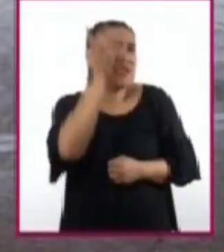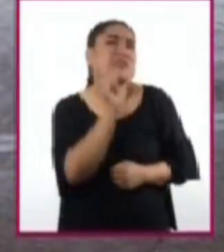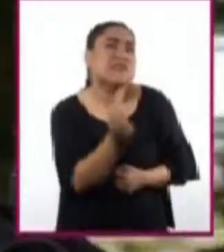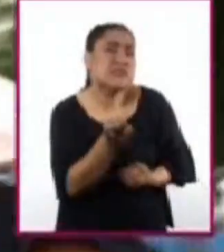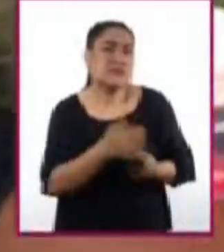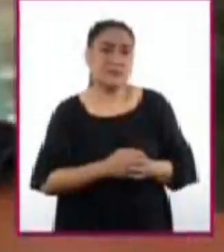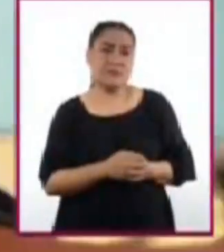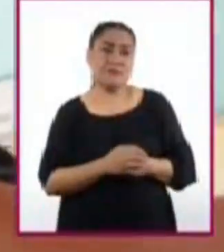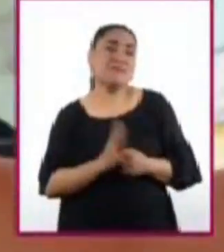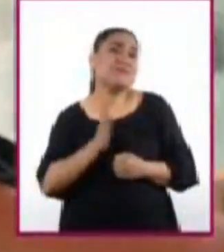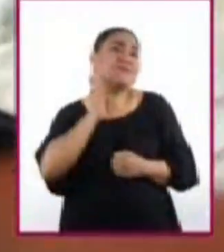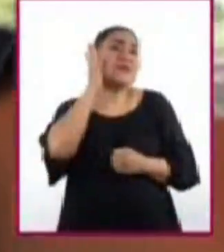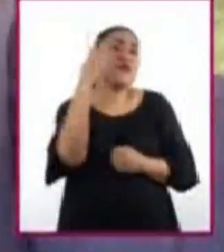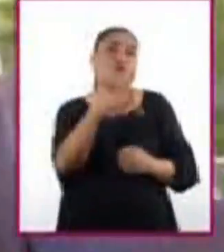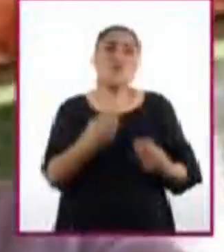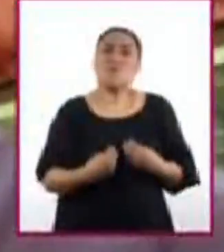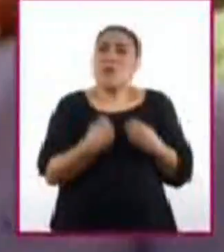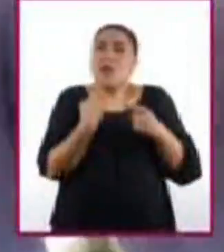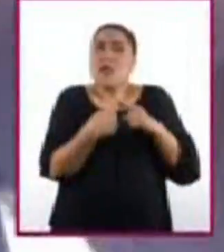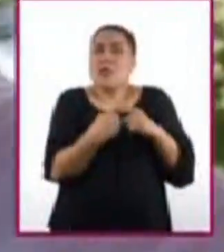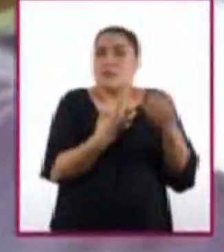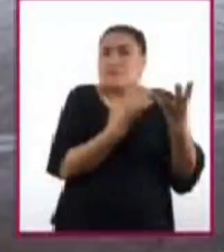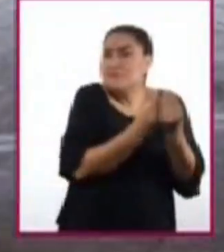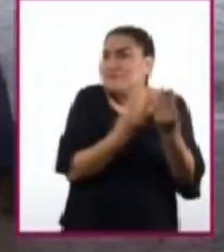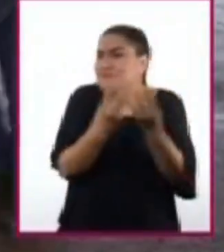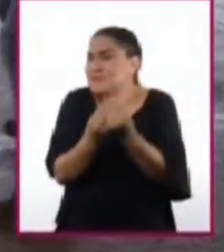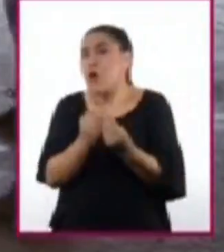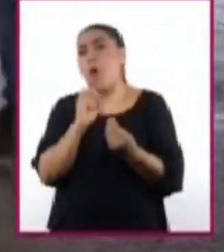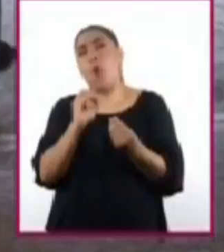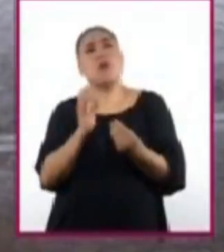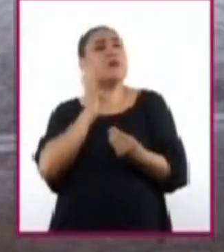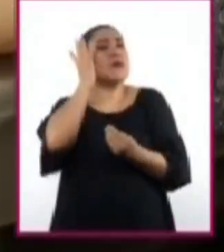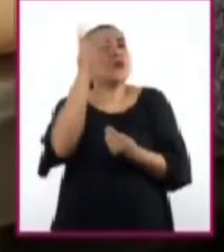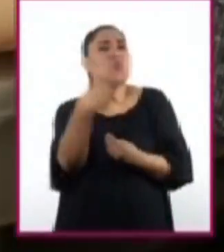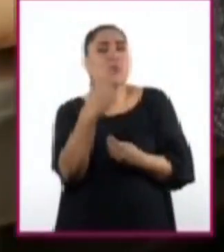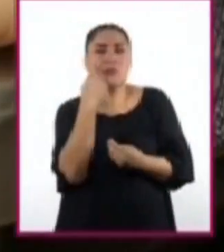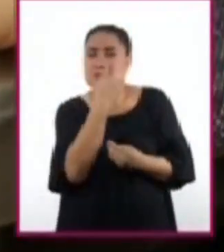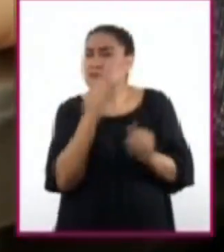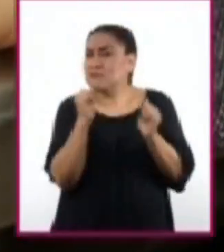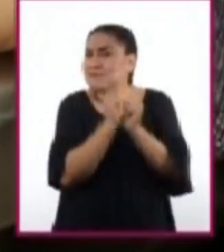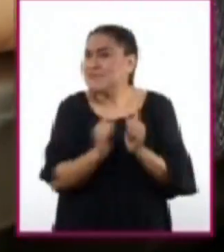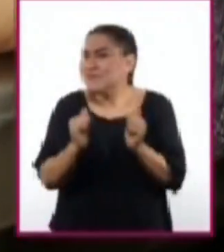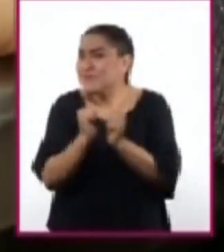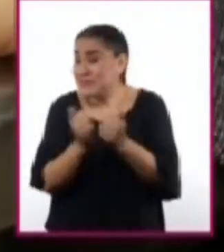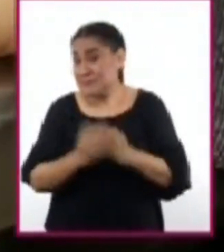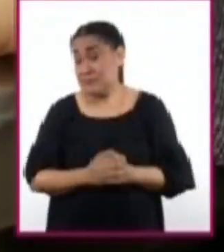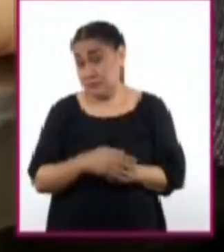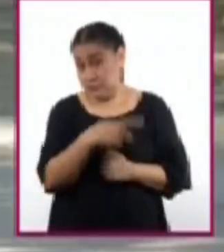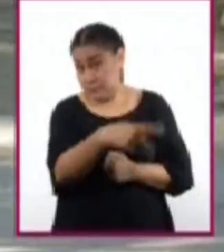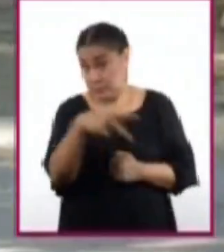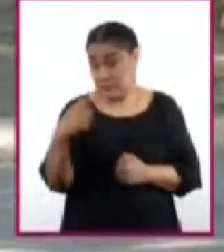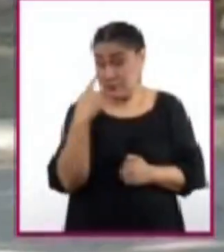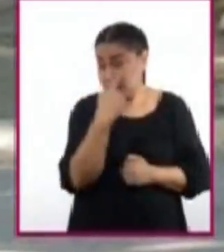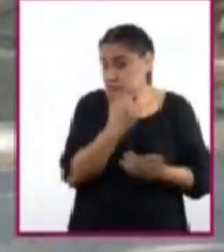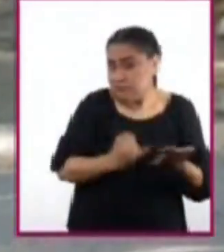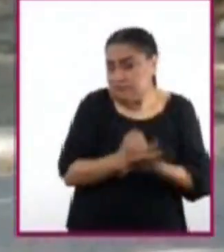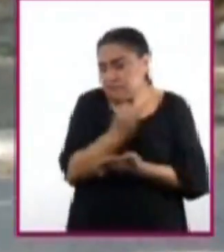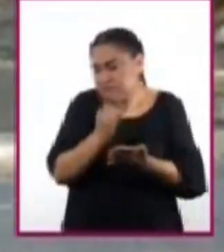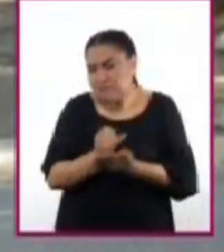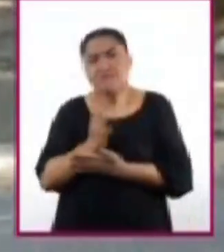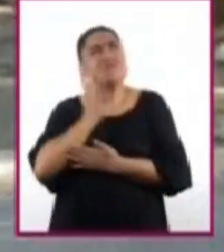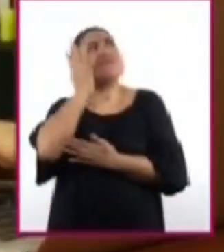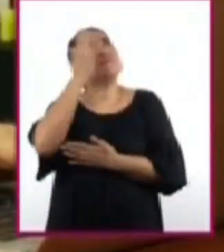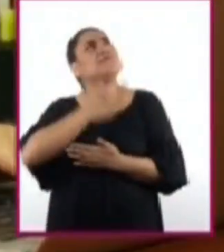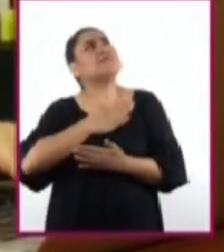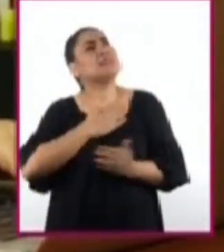¿Con quién quieres compartir la vida? ¿Y con quién te gustaría tener relaciones sexuales? ¿Las decisiones que tomes con relación a tu vida